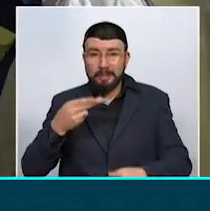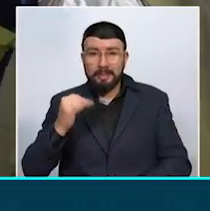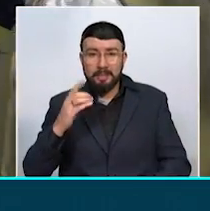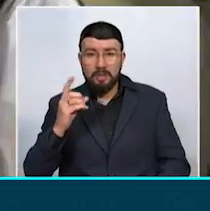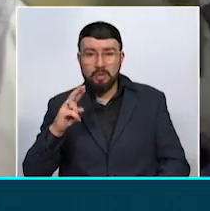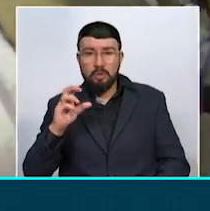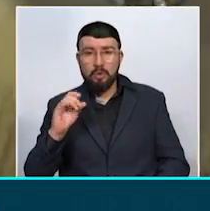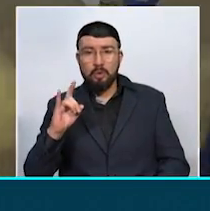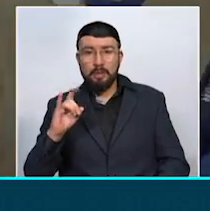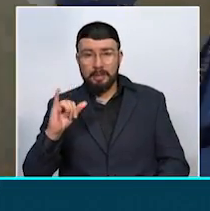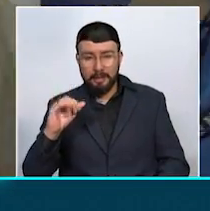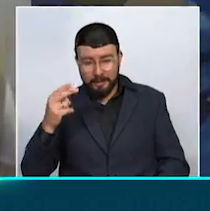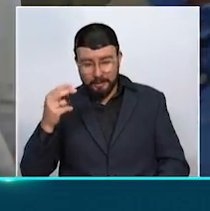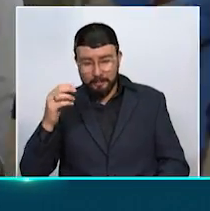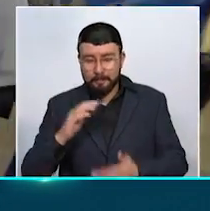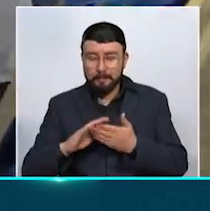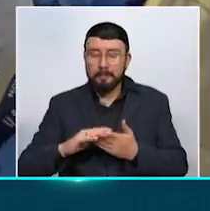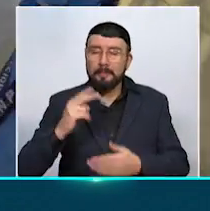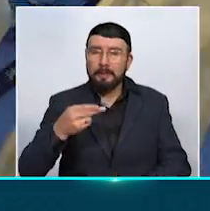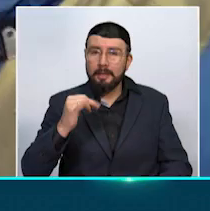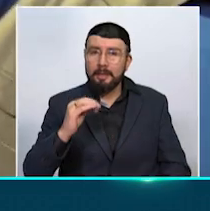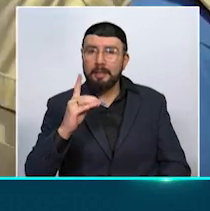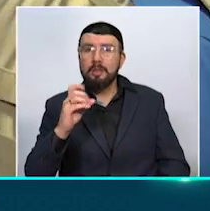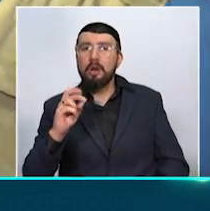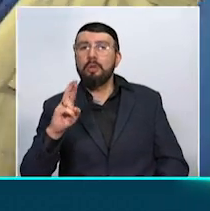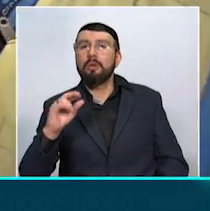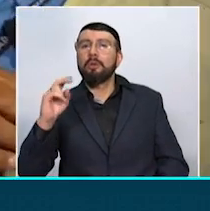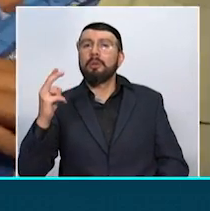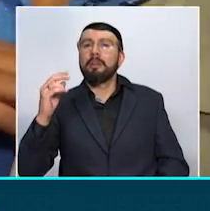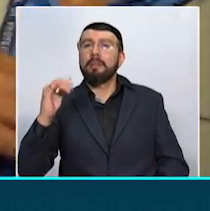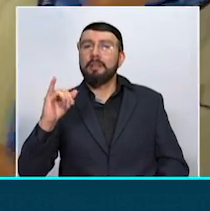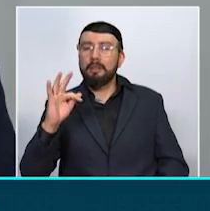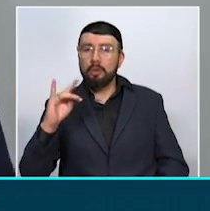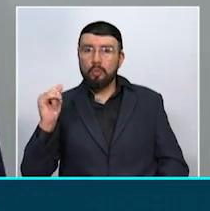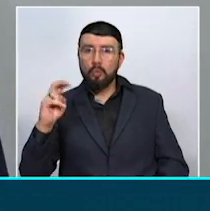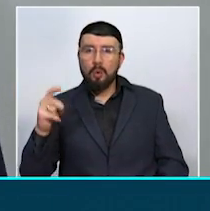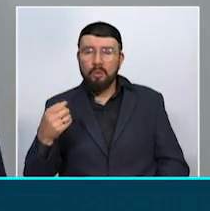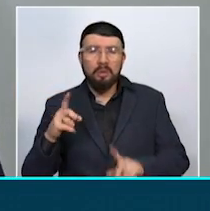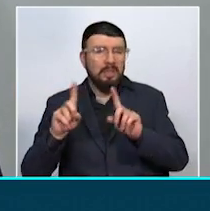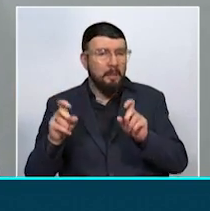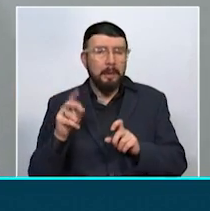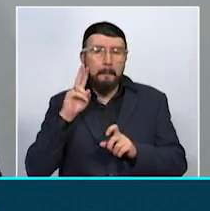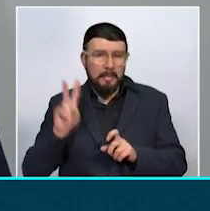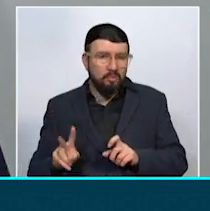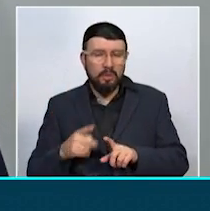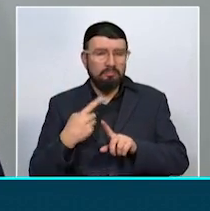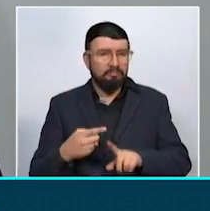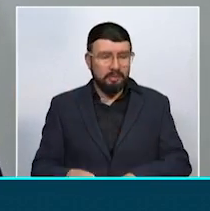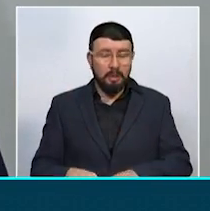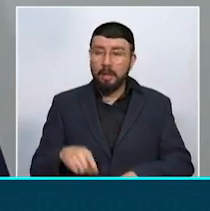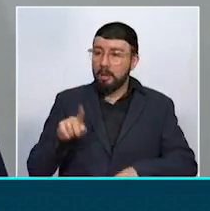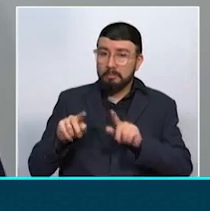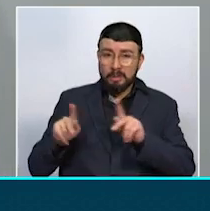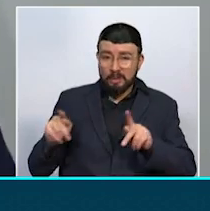Uno de los primeros temas tratados por el senador Álvaro Uribe Vélez fue la situación con Venezuela. Si algunos todavía dudaban